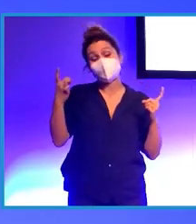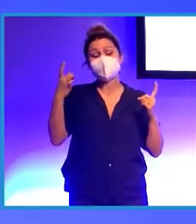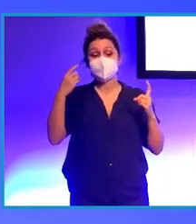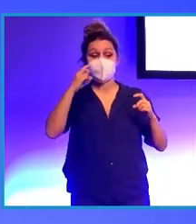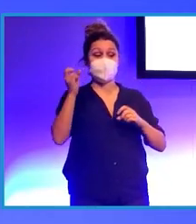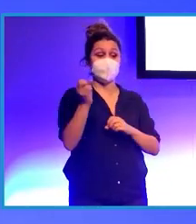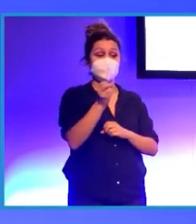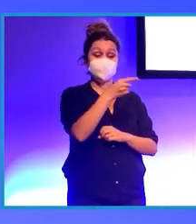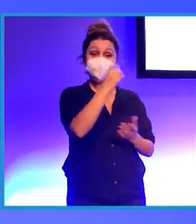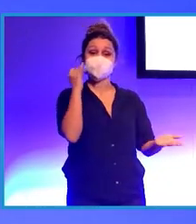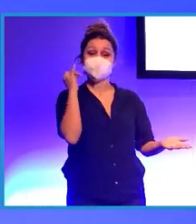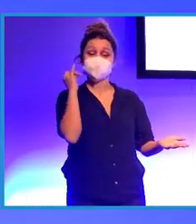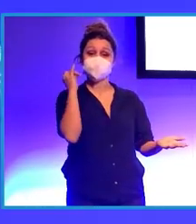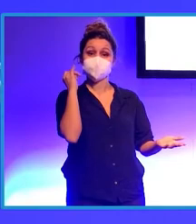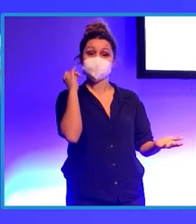resultado.